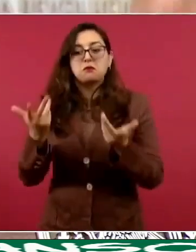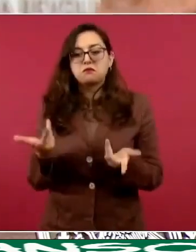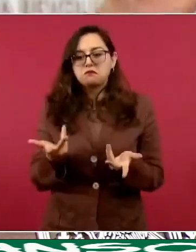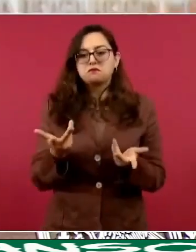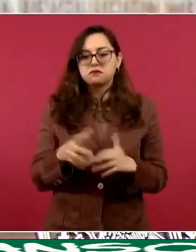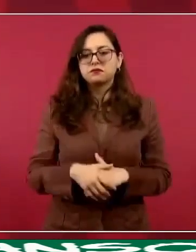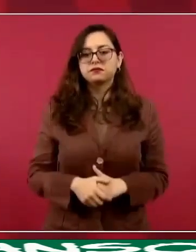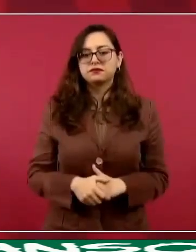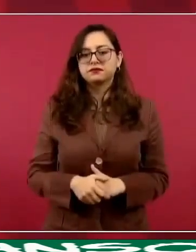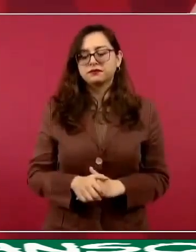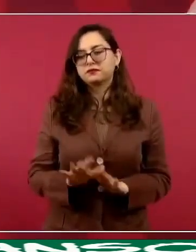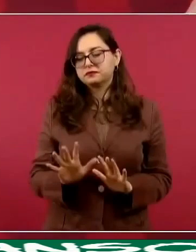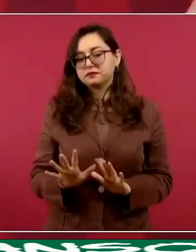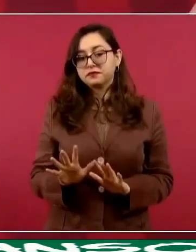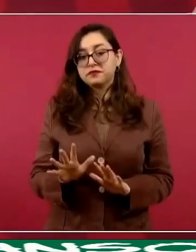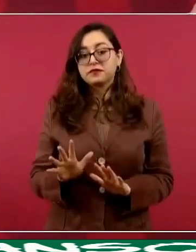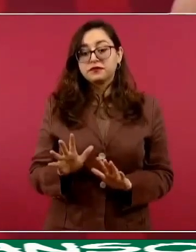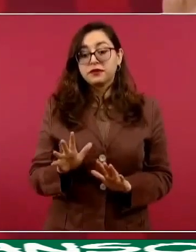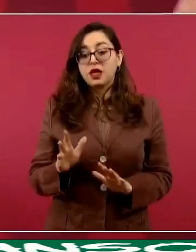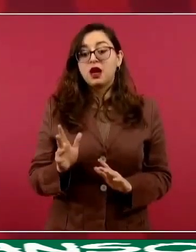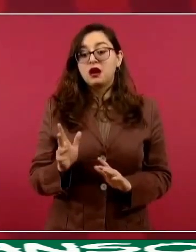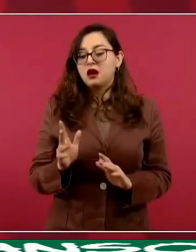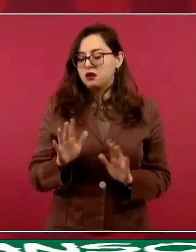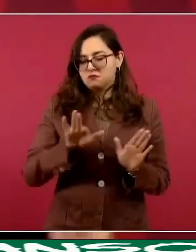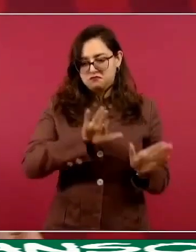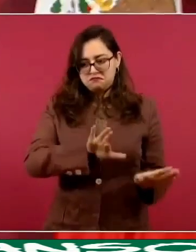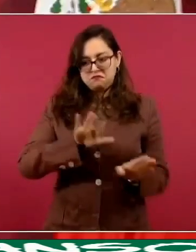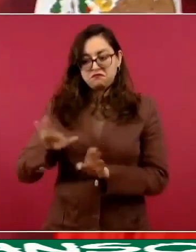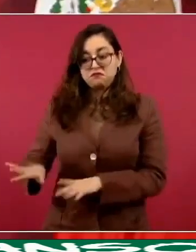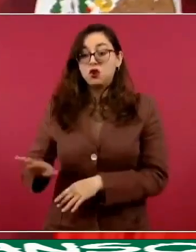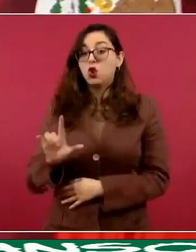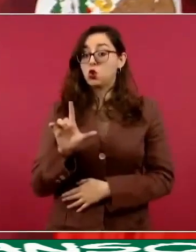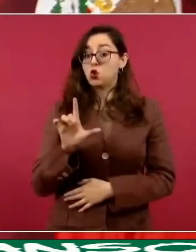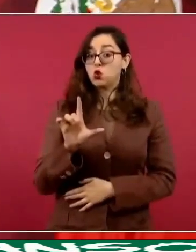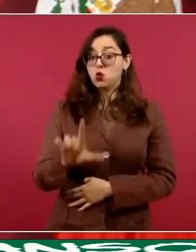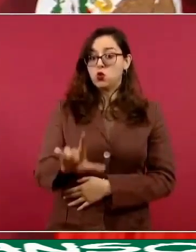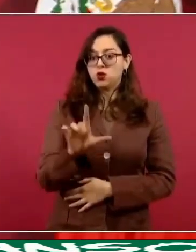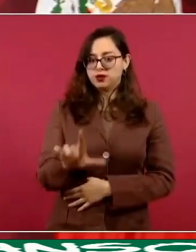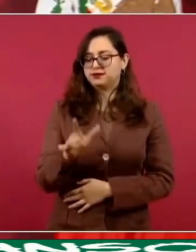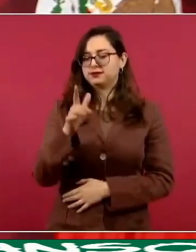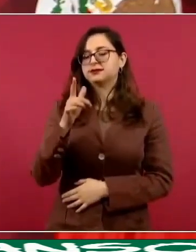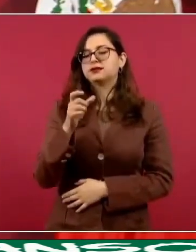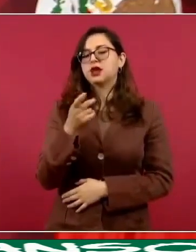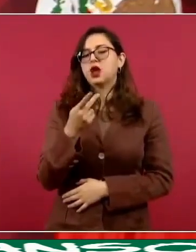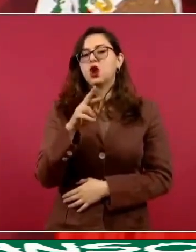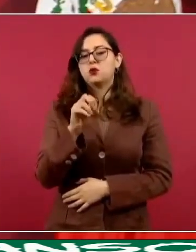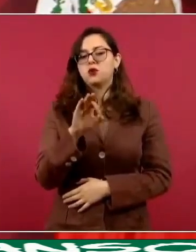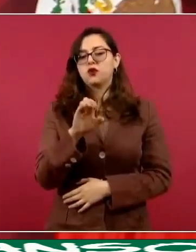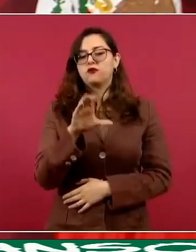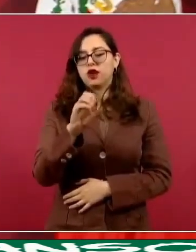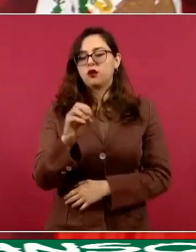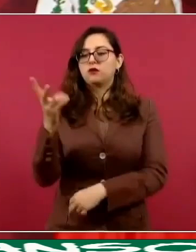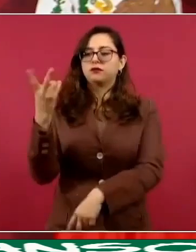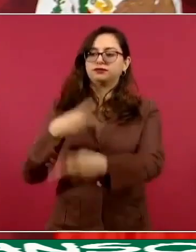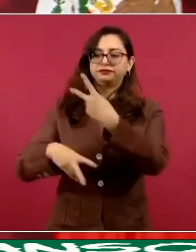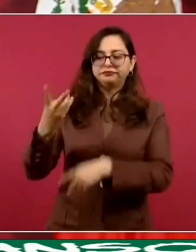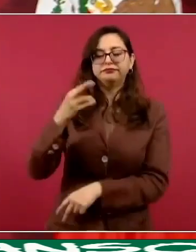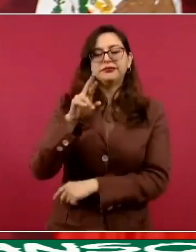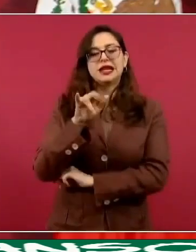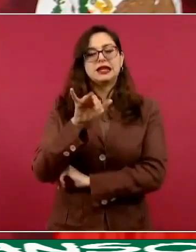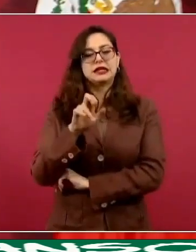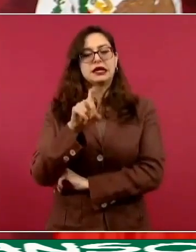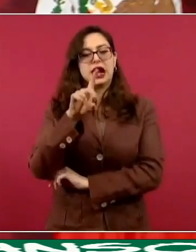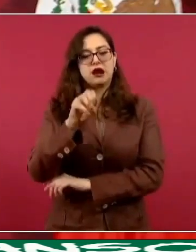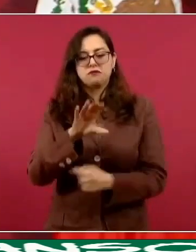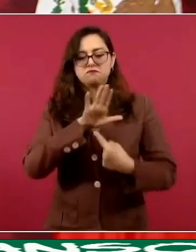lunes va a informar Ricardo Sheffield sobre las denuncias que se han